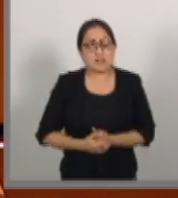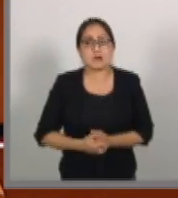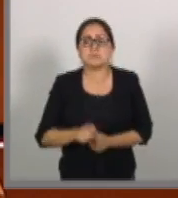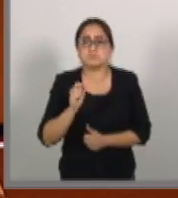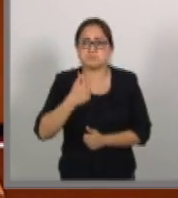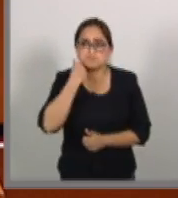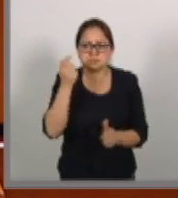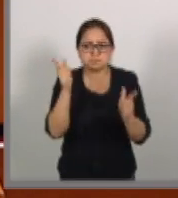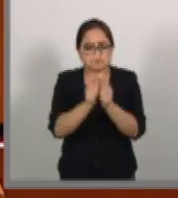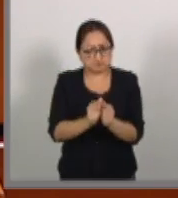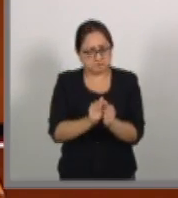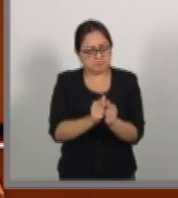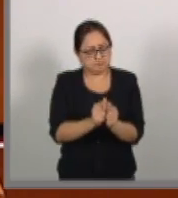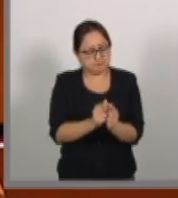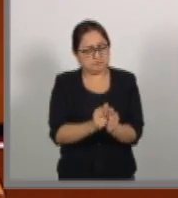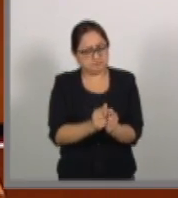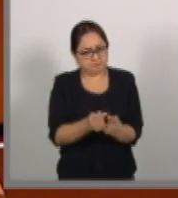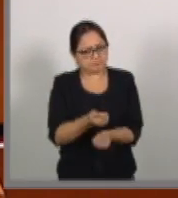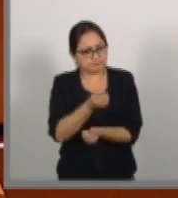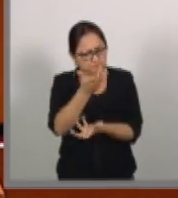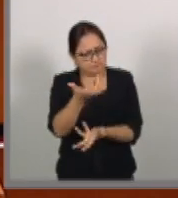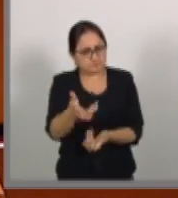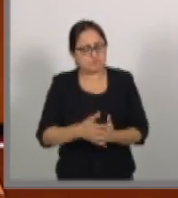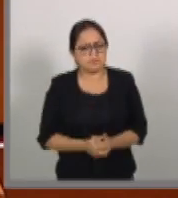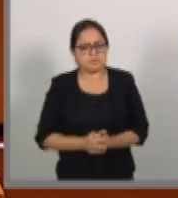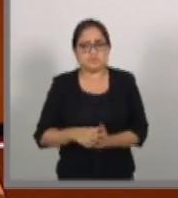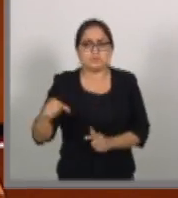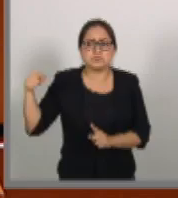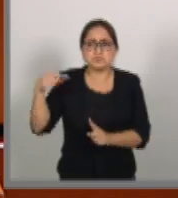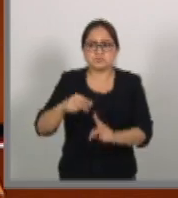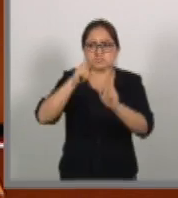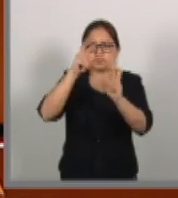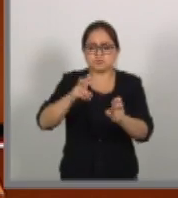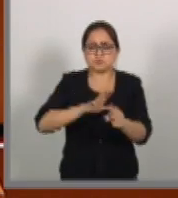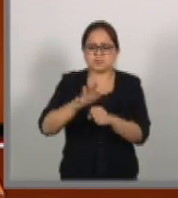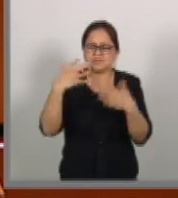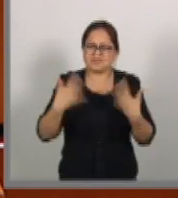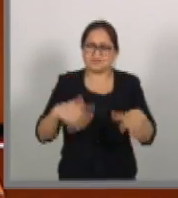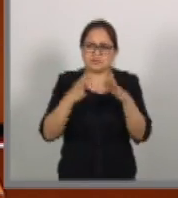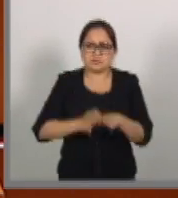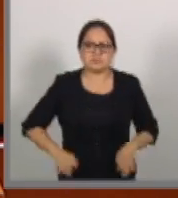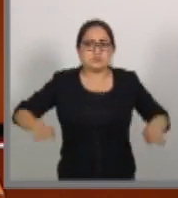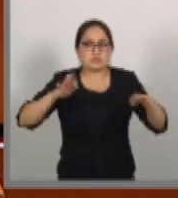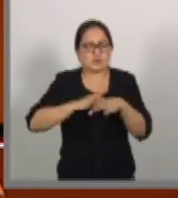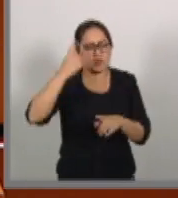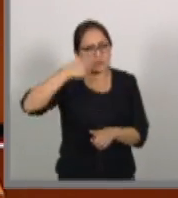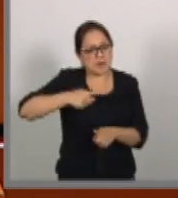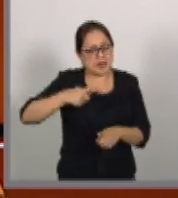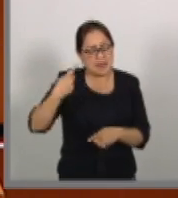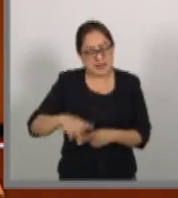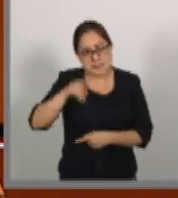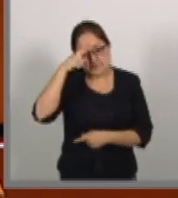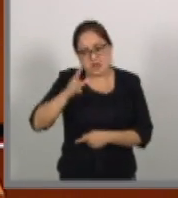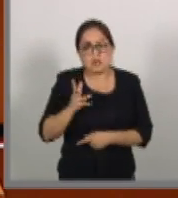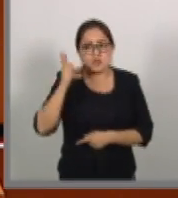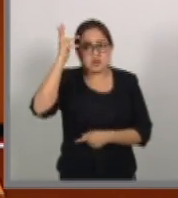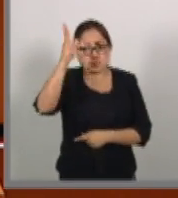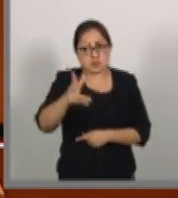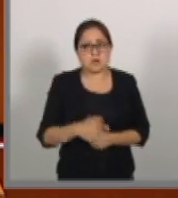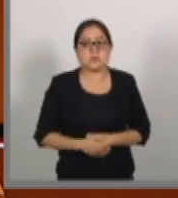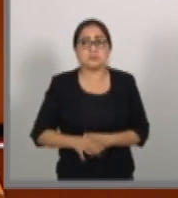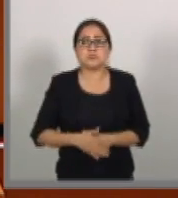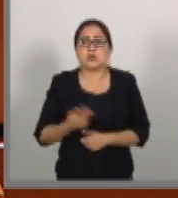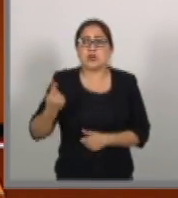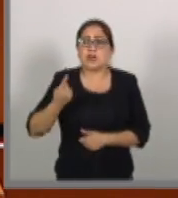terminar señor presidente diciendo el tema que hoy nos compete es de suma importancia para el futuro de nuestro país ya que